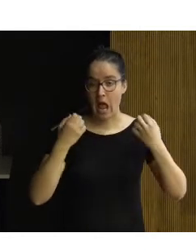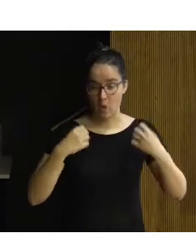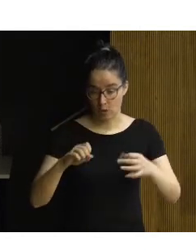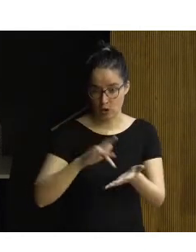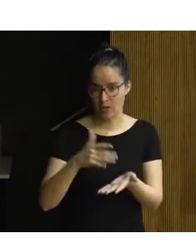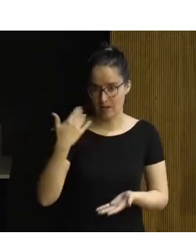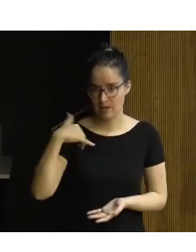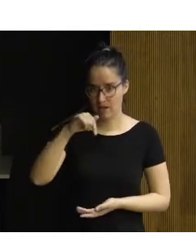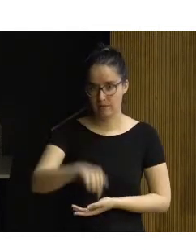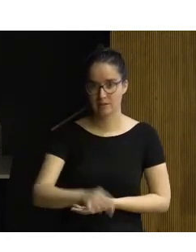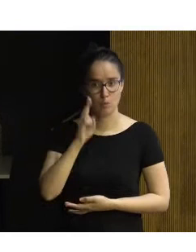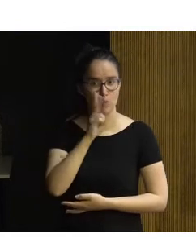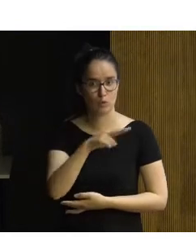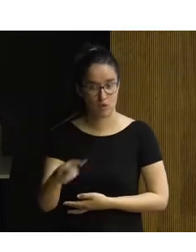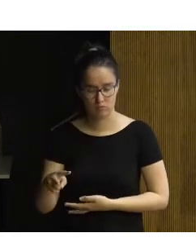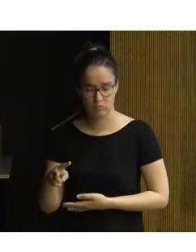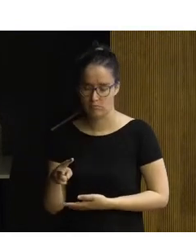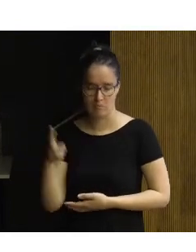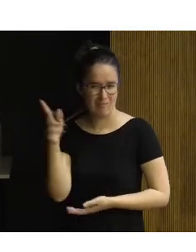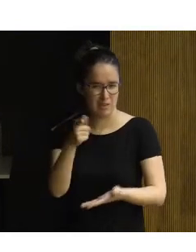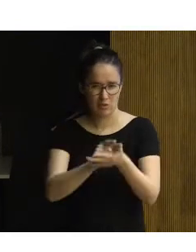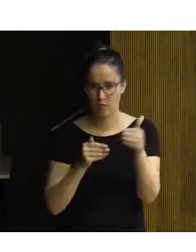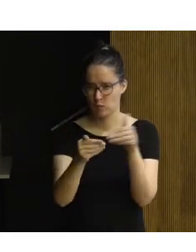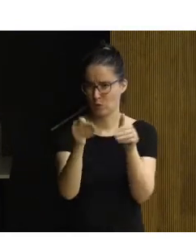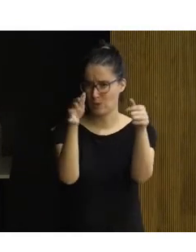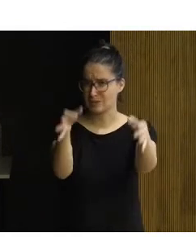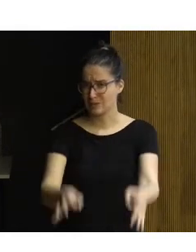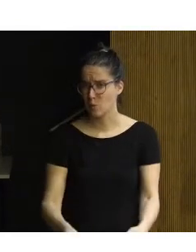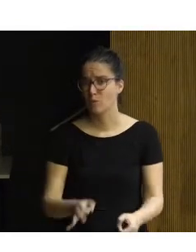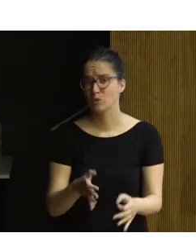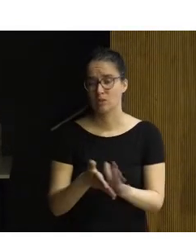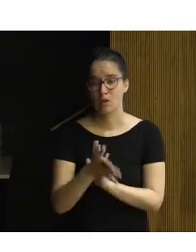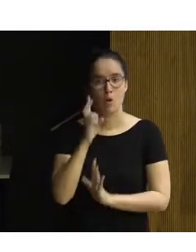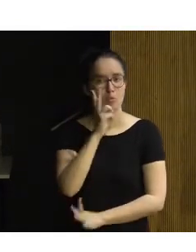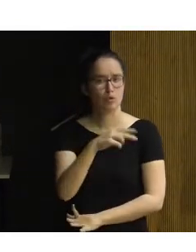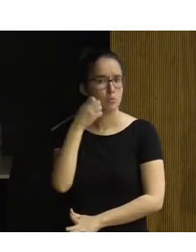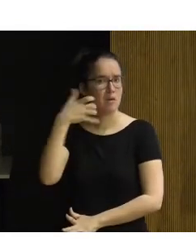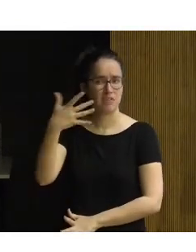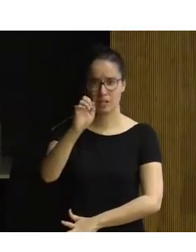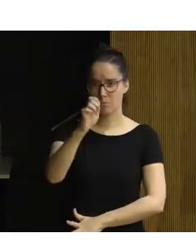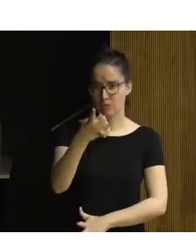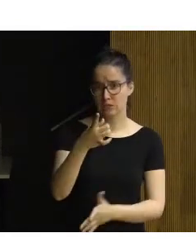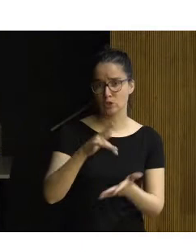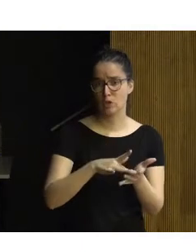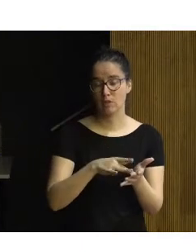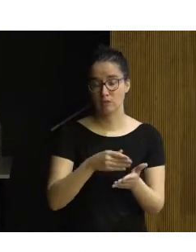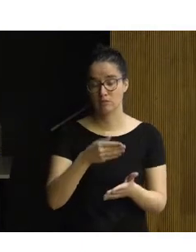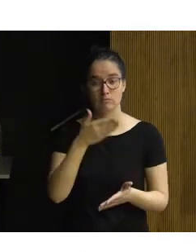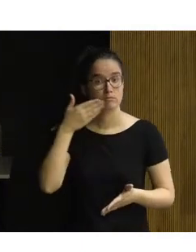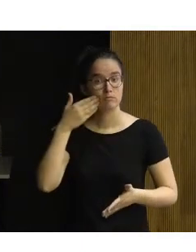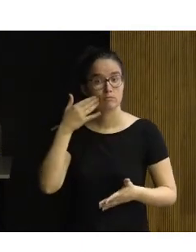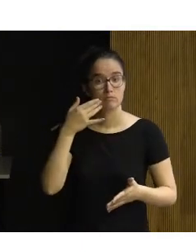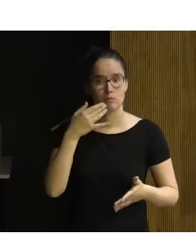había estado en este museo, volveré en otra ocasión porque realmente es uno de los más famosos y los que tienen más admiración por la